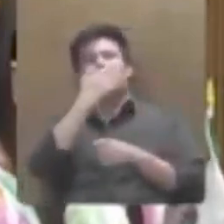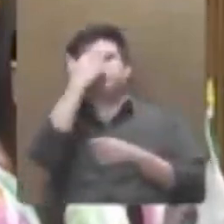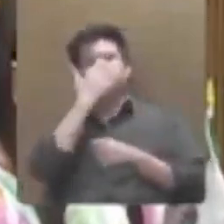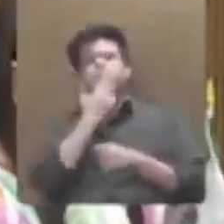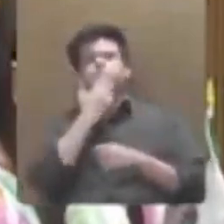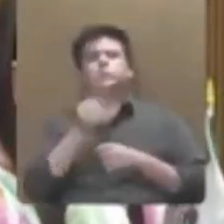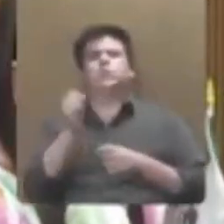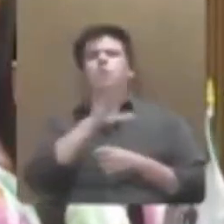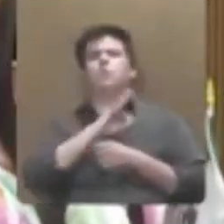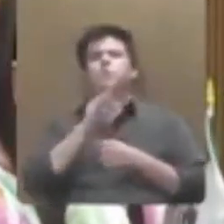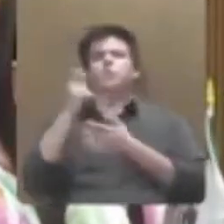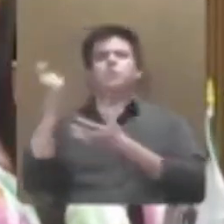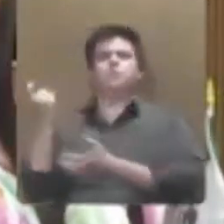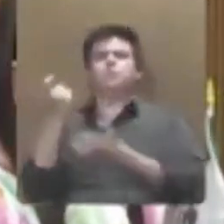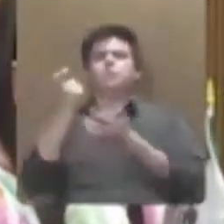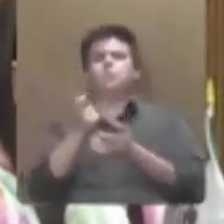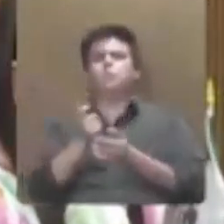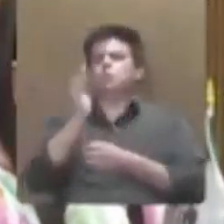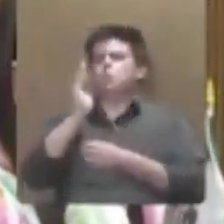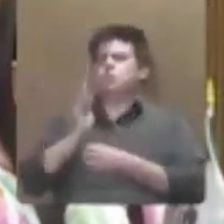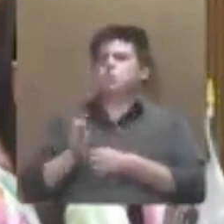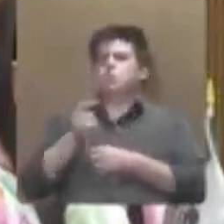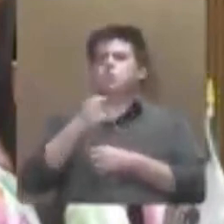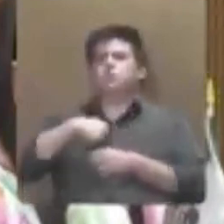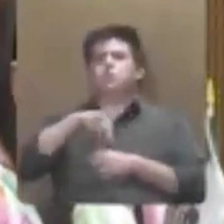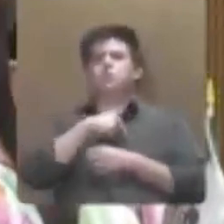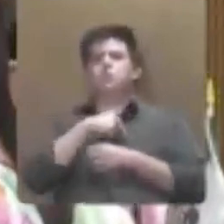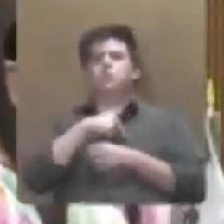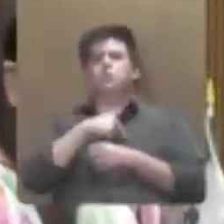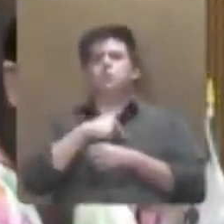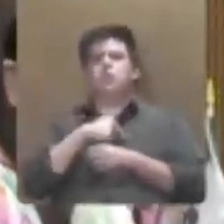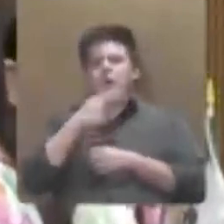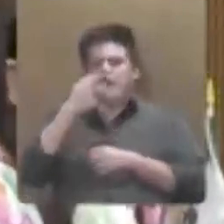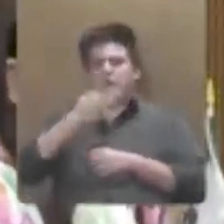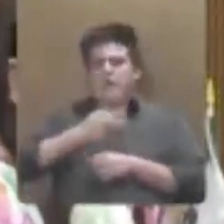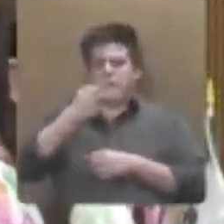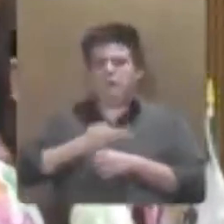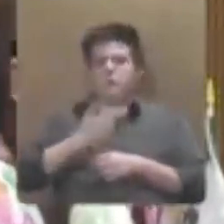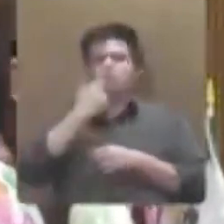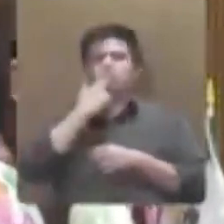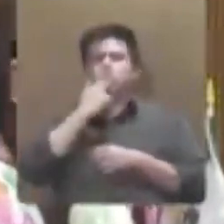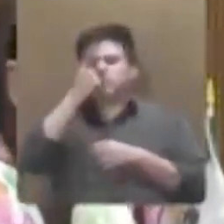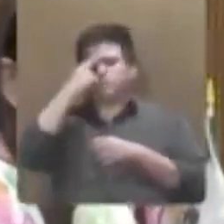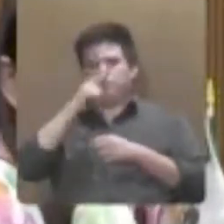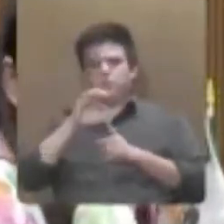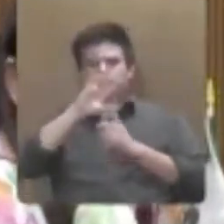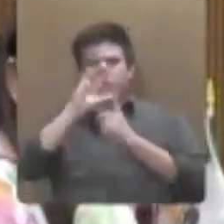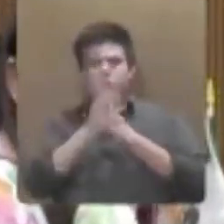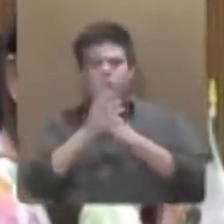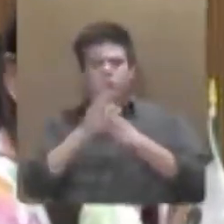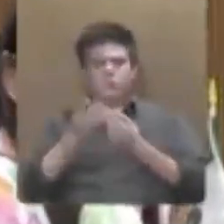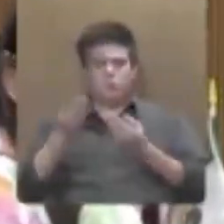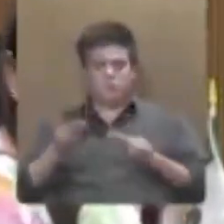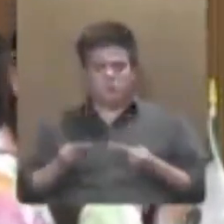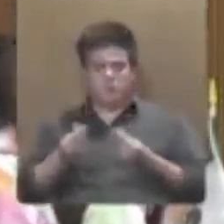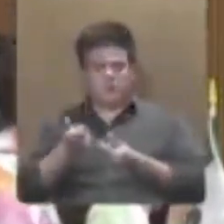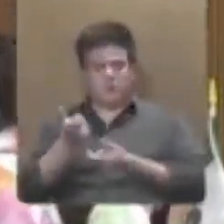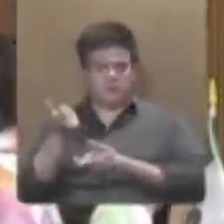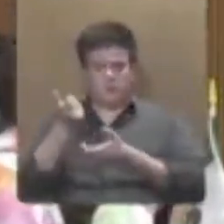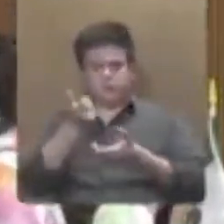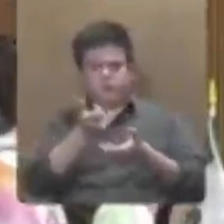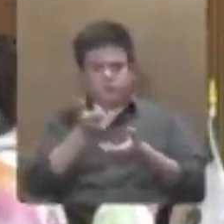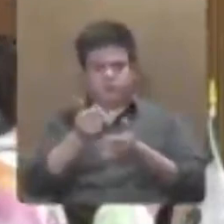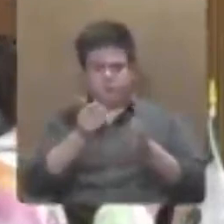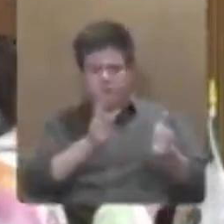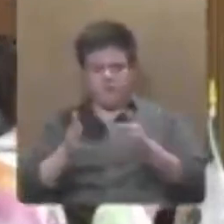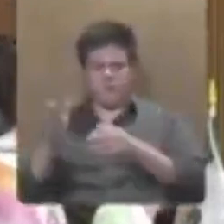autorizarse su propio presupuesto y lo que se está planteando aquí es la vida interna del congreso porque el poder ejecutivo va